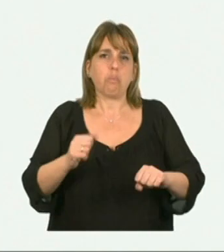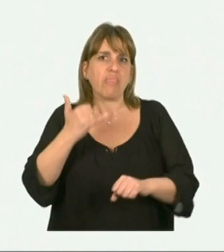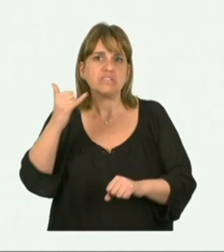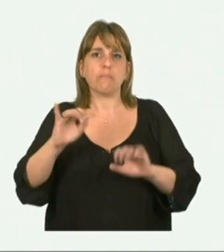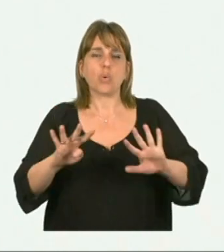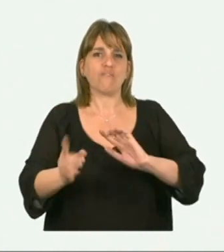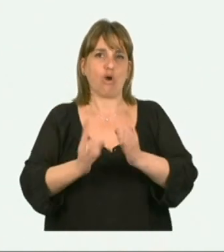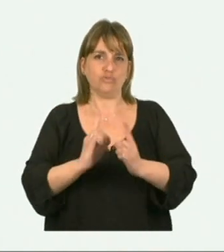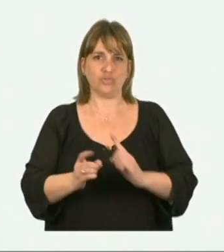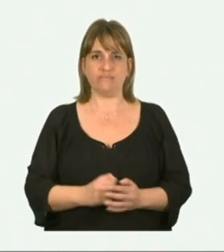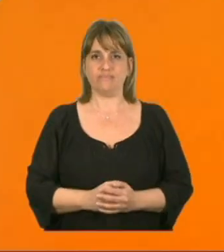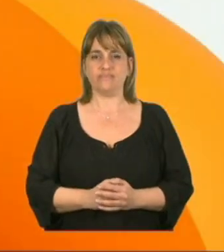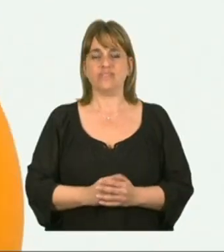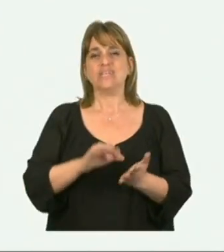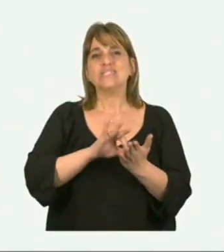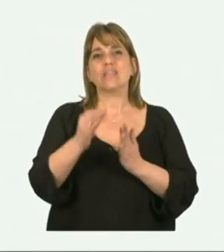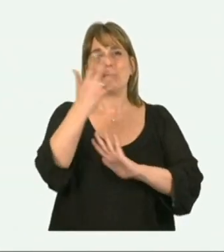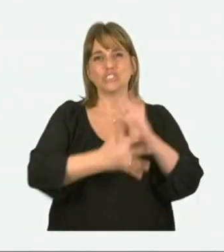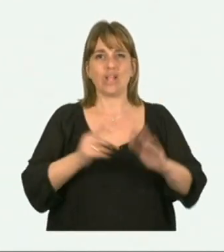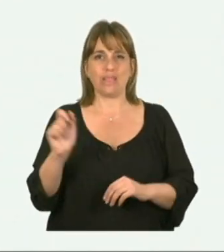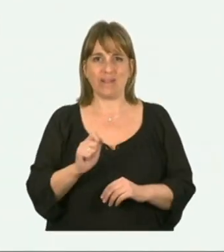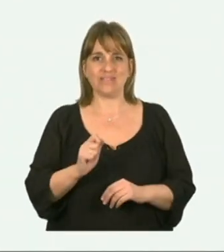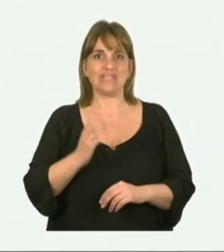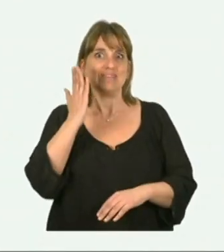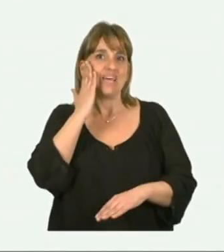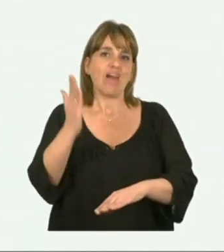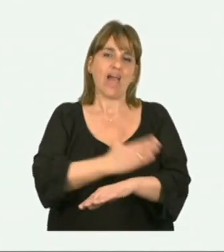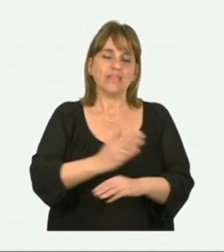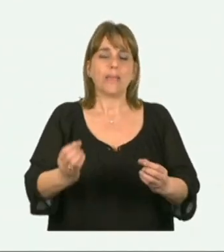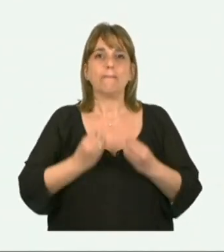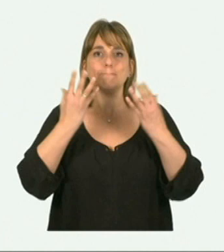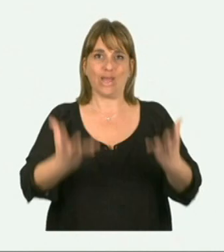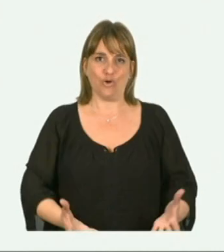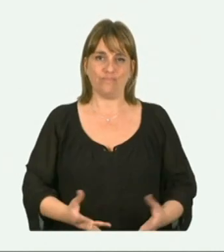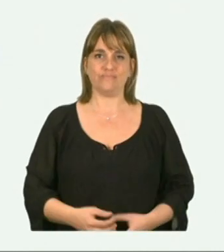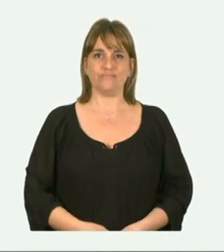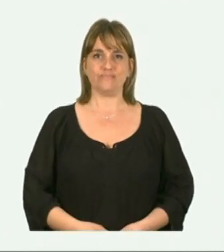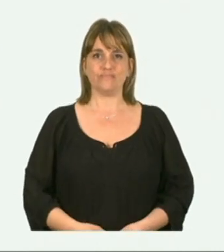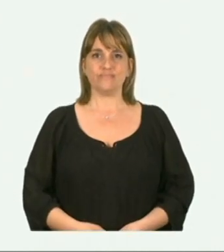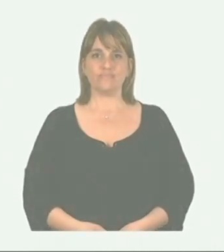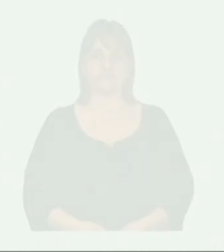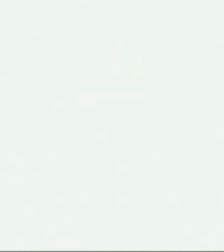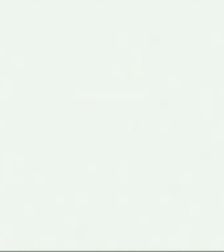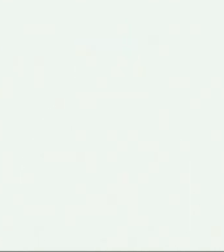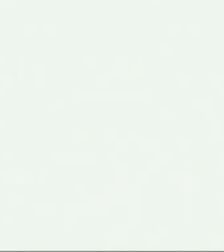llama al 911. SINAE, Sistema Nacional de Emergencias. Prepararse hace la diferencia.